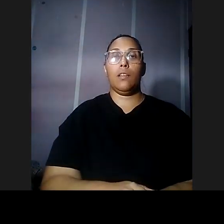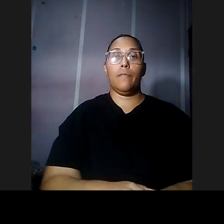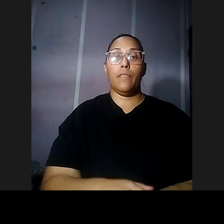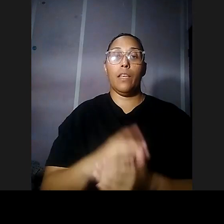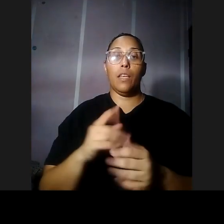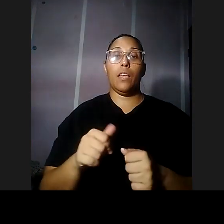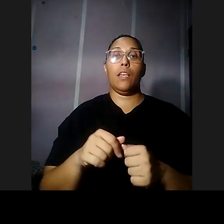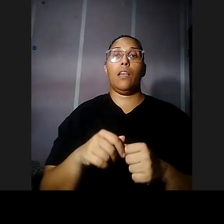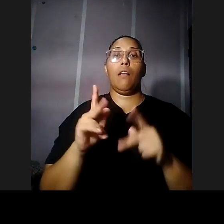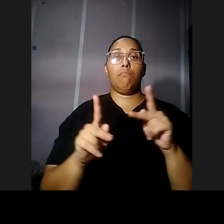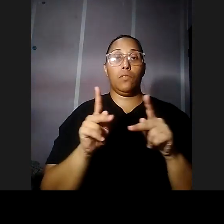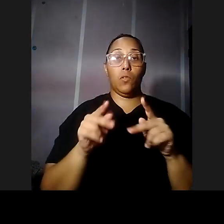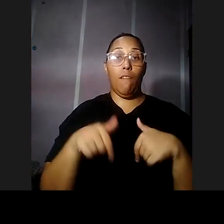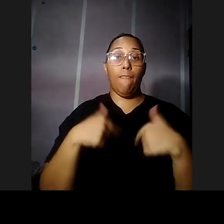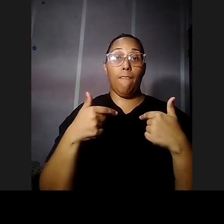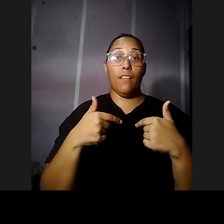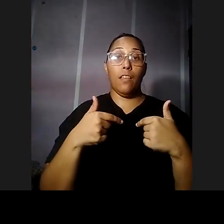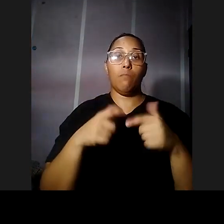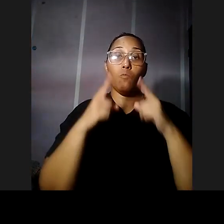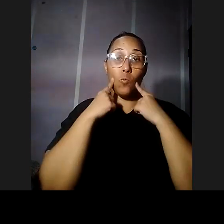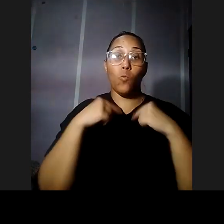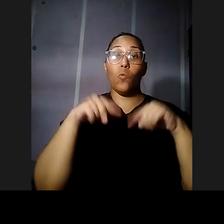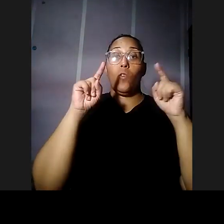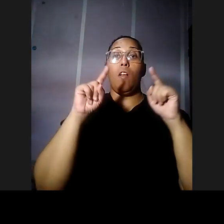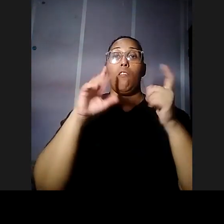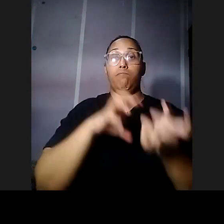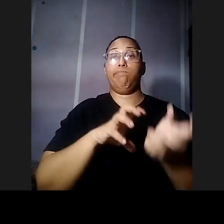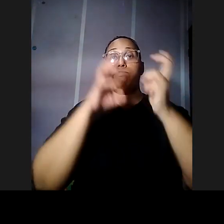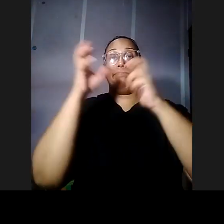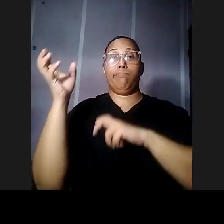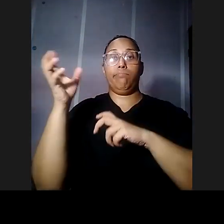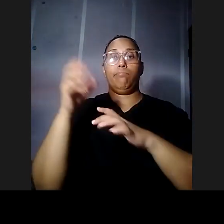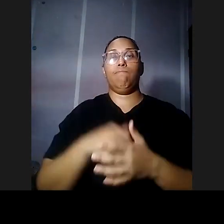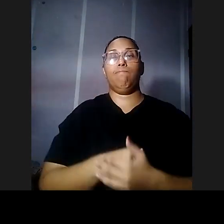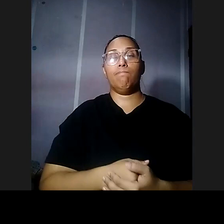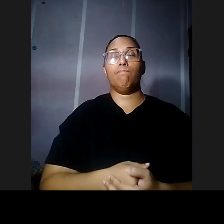opuso y finalmente lograron que no lo hicieran pero si no no la tuviéramos hoy en día